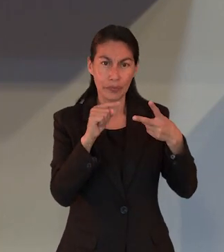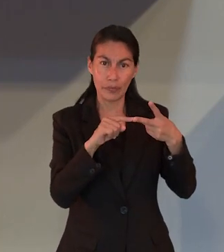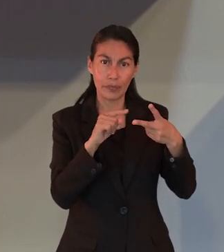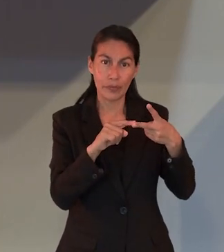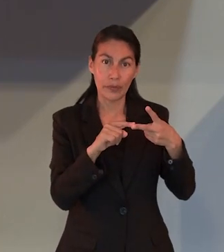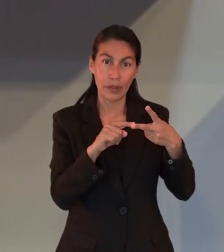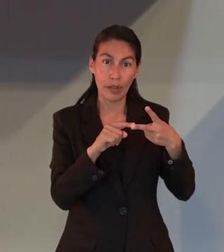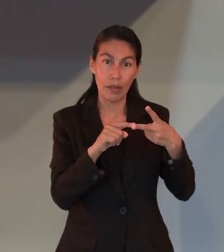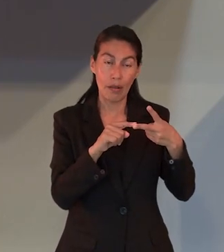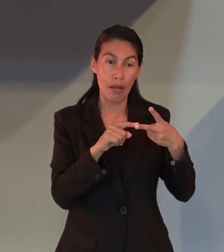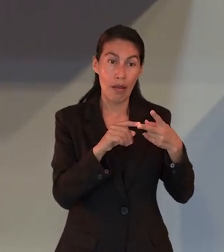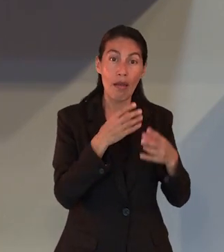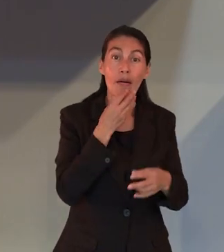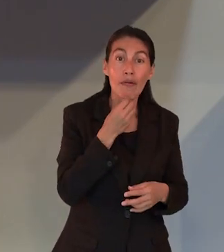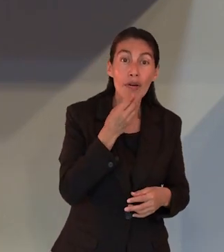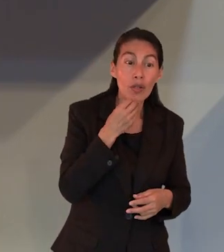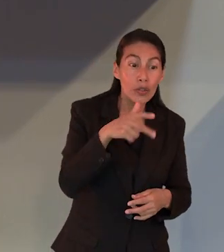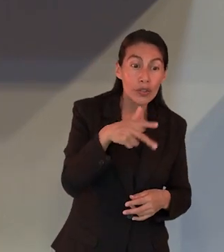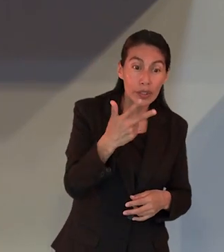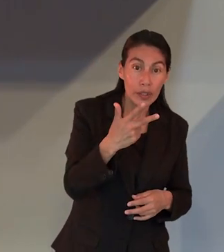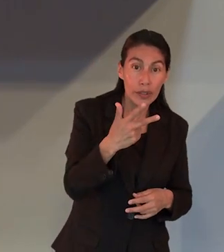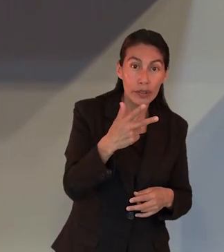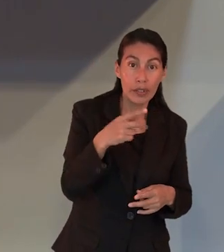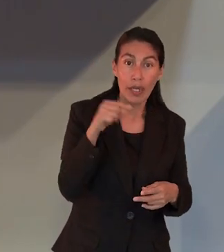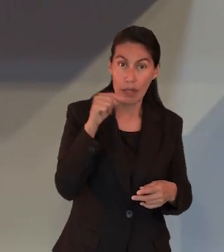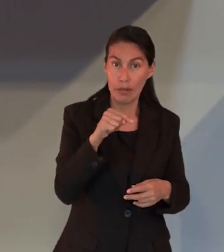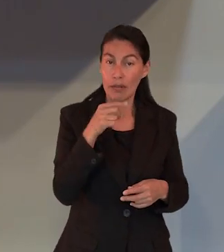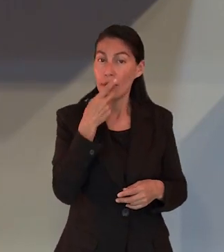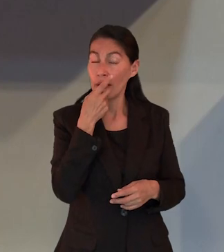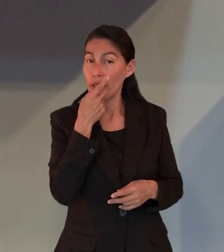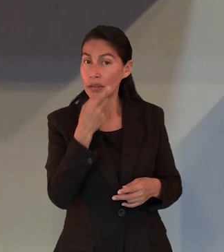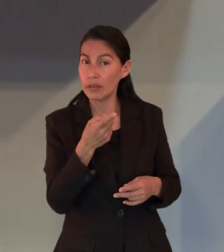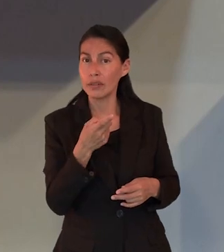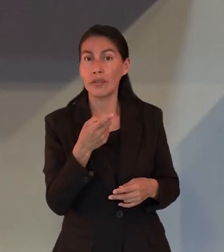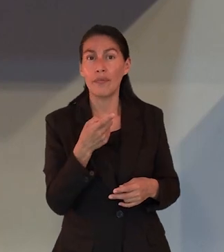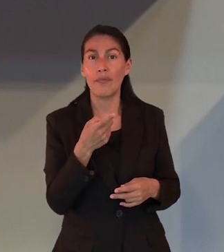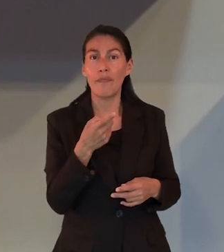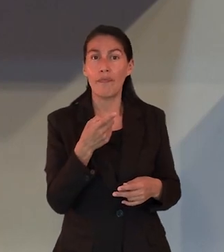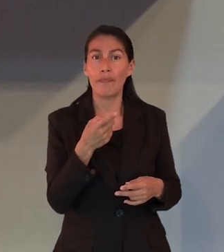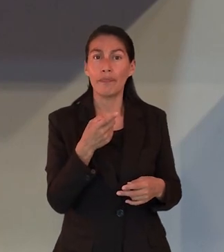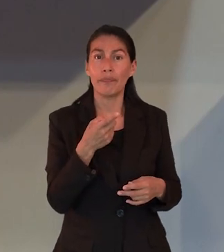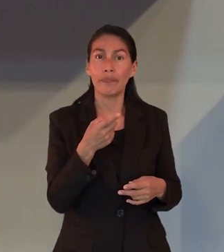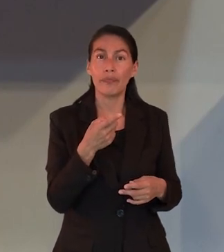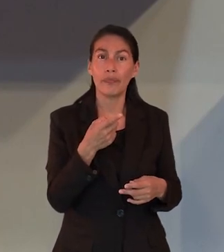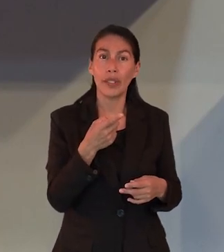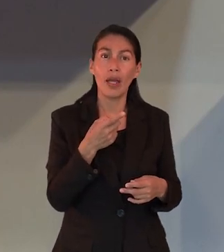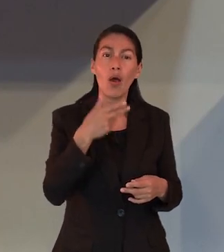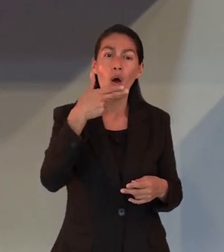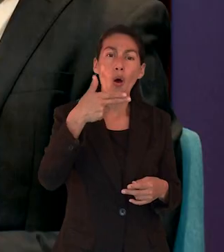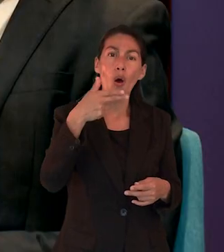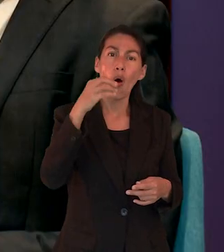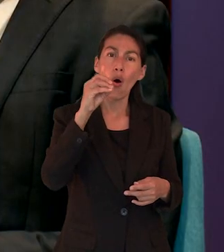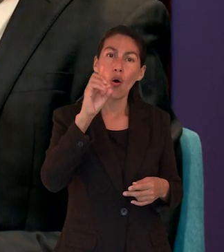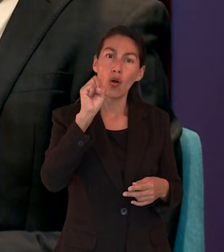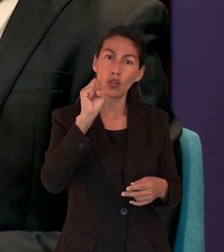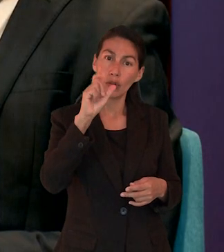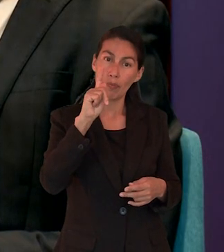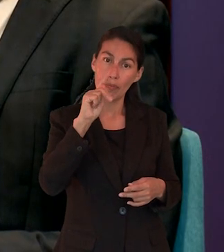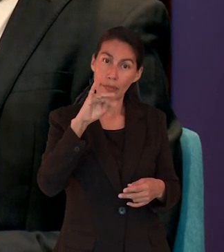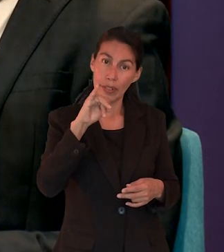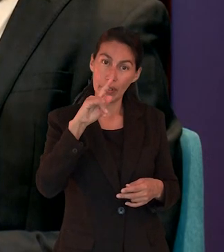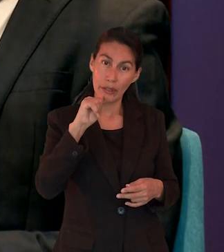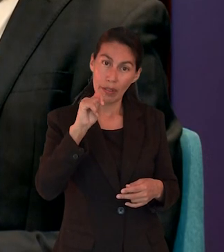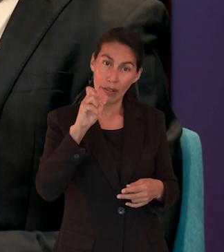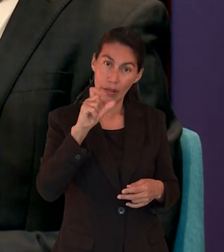hay, en el capítulo 13, incorpora diversos elementos, como es la